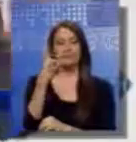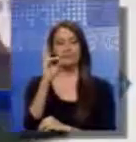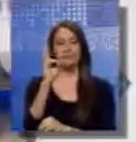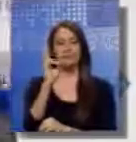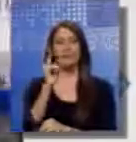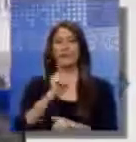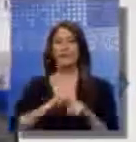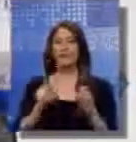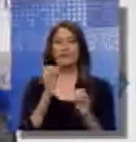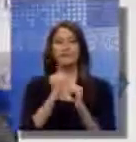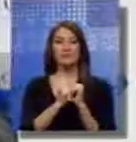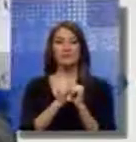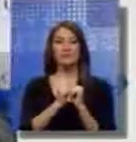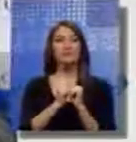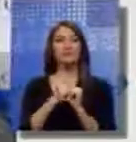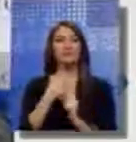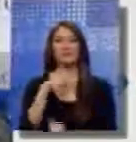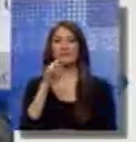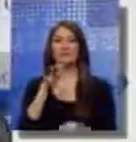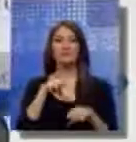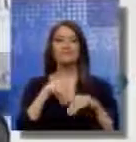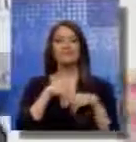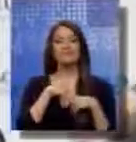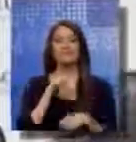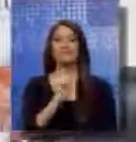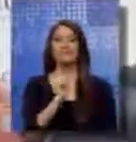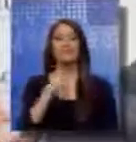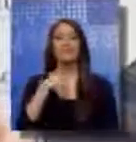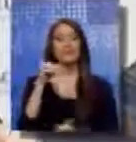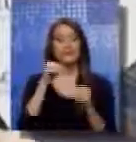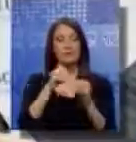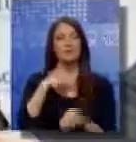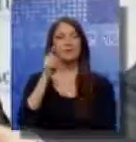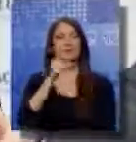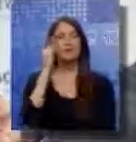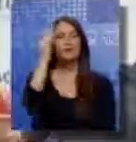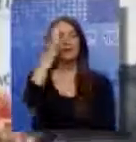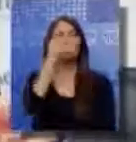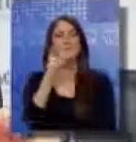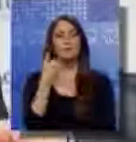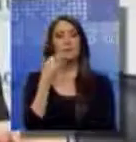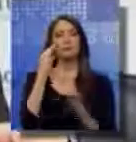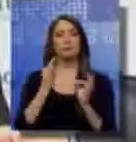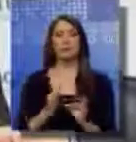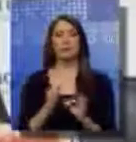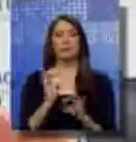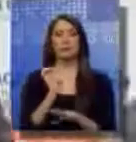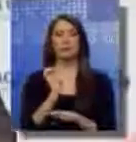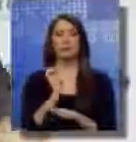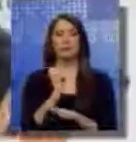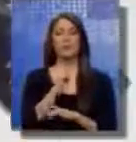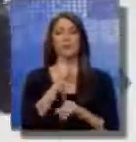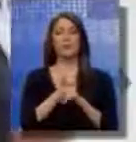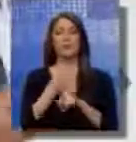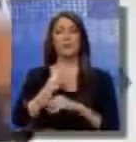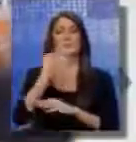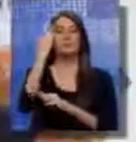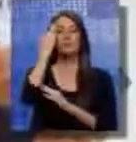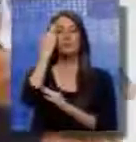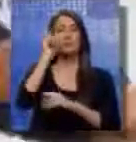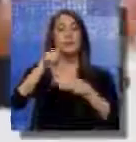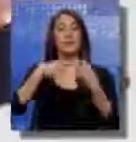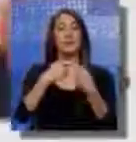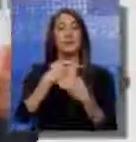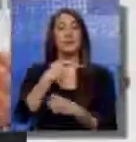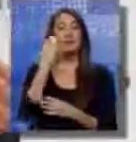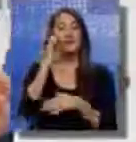sin ninguna ola. Aquí no estamos para no hacer ola, aquí estamos para jugarnos la vida, por tener un país más justo. Sabíamos que haciendo